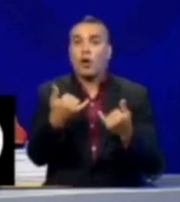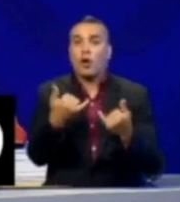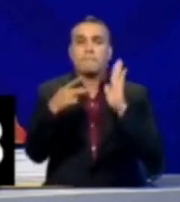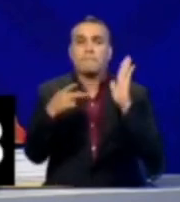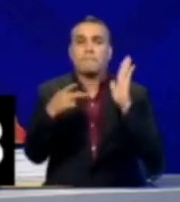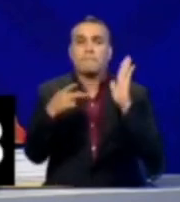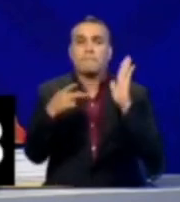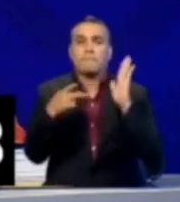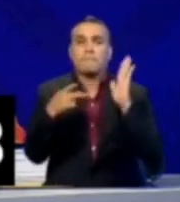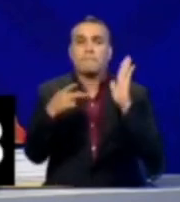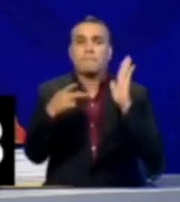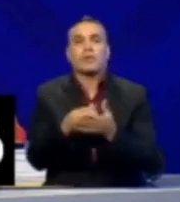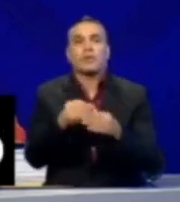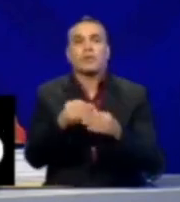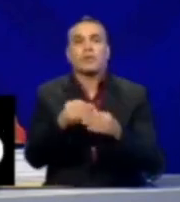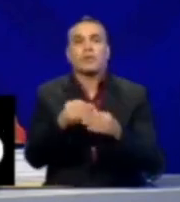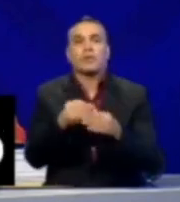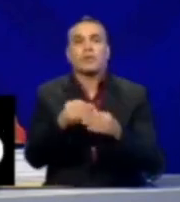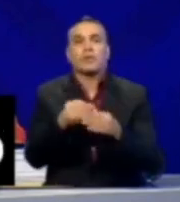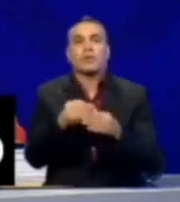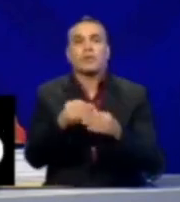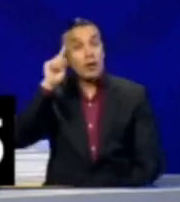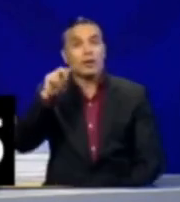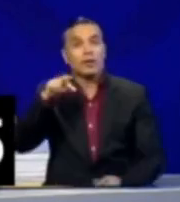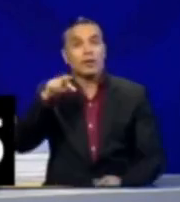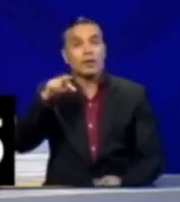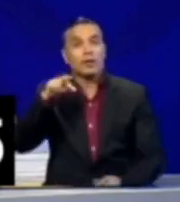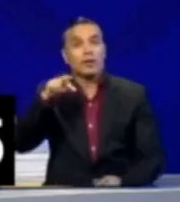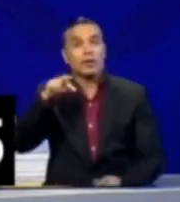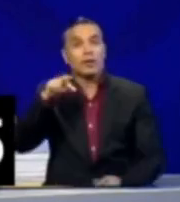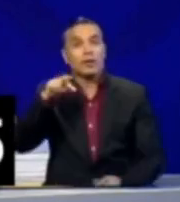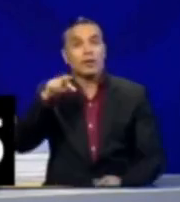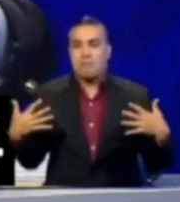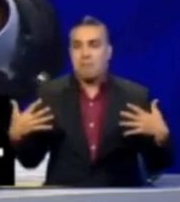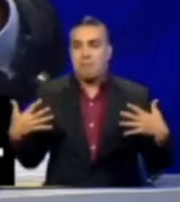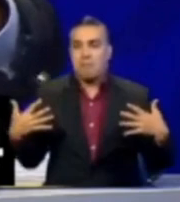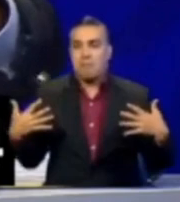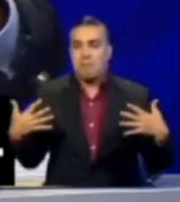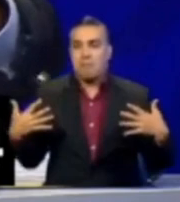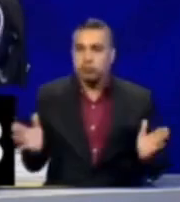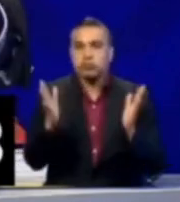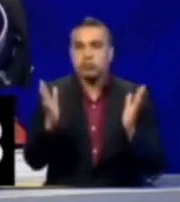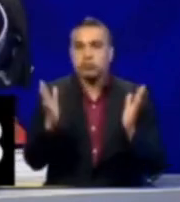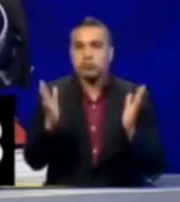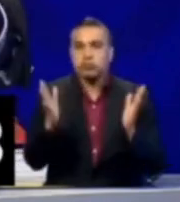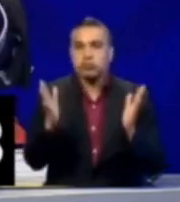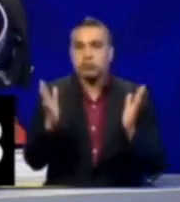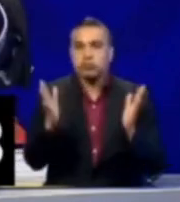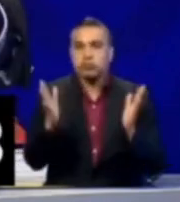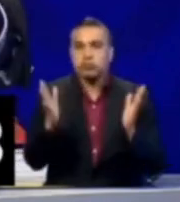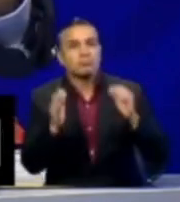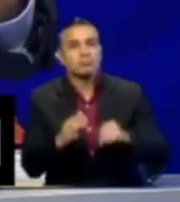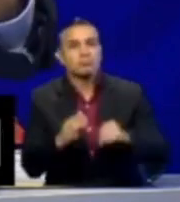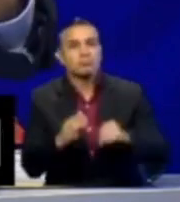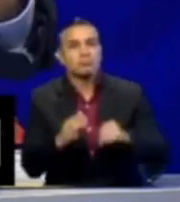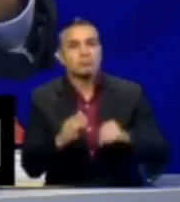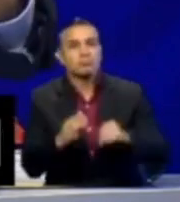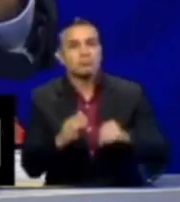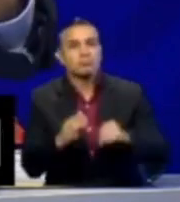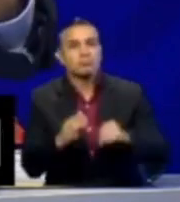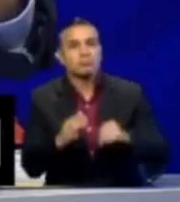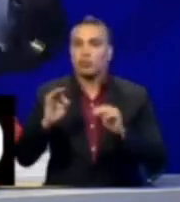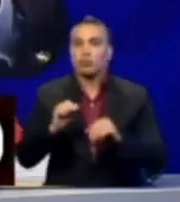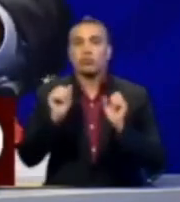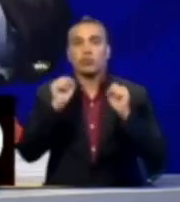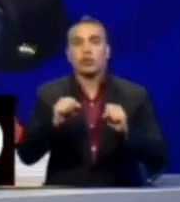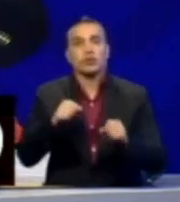económico de mi gobierno. Para que pierdan miedo los ecuatorianos, se incorporen a sus trabajos, a sus negocios,